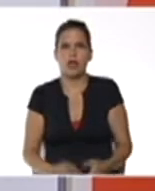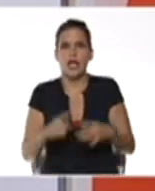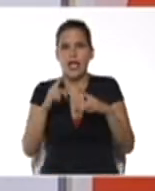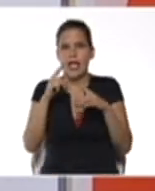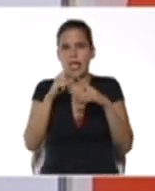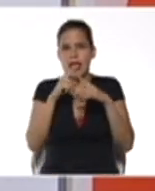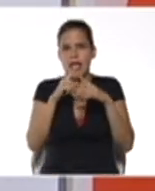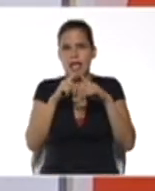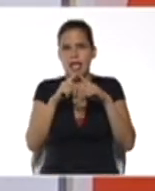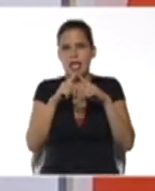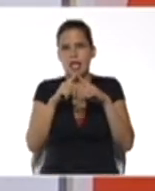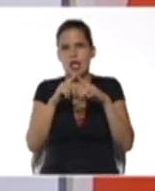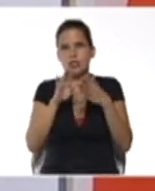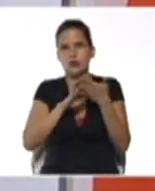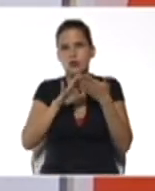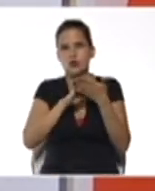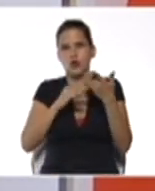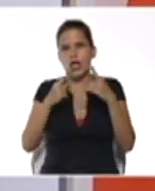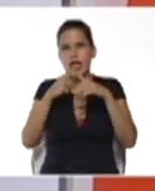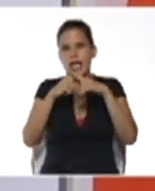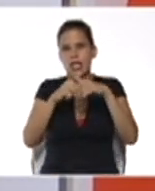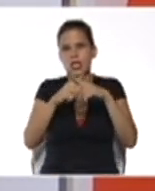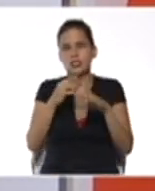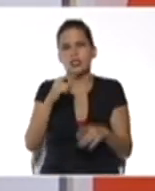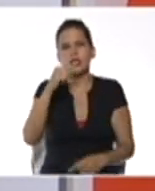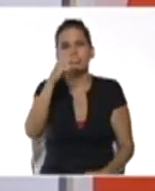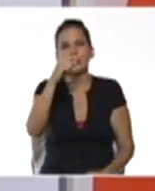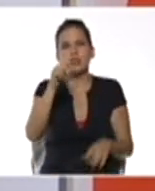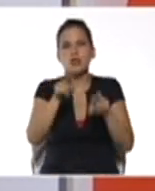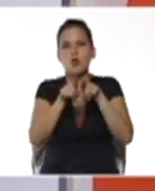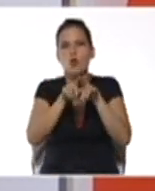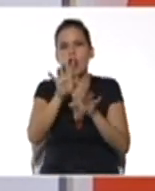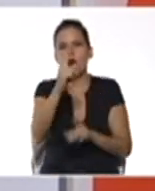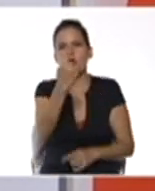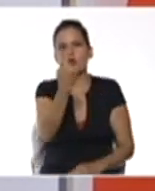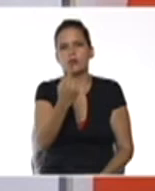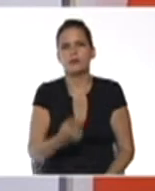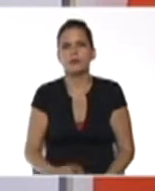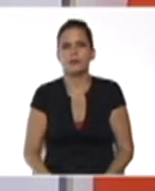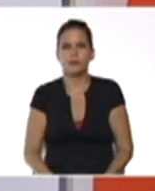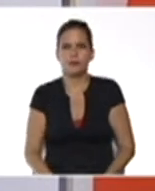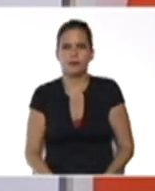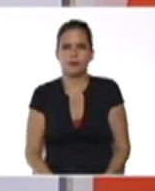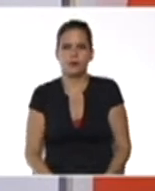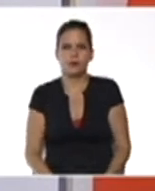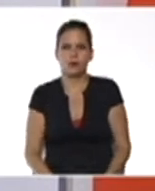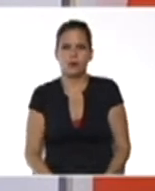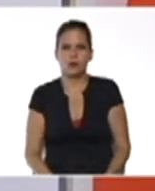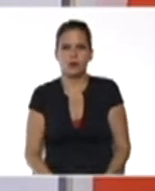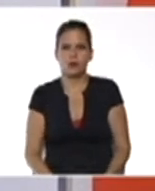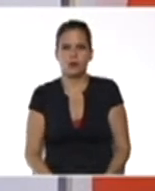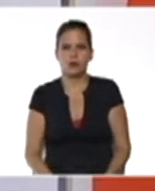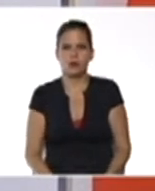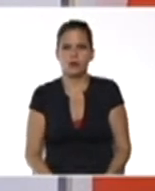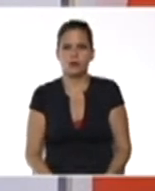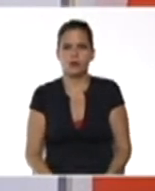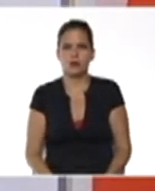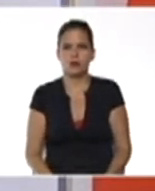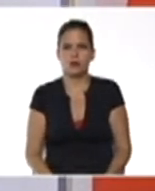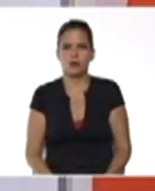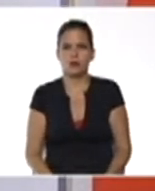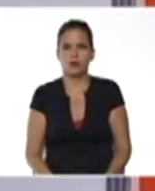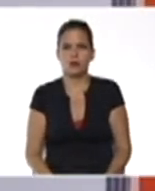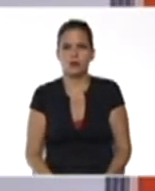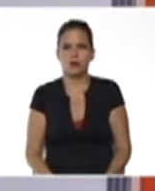el valor de la x es x igual a 1. Ya tenemos el valor de la x.